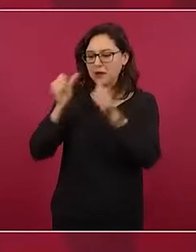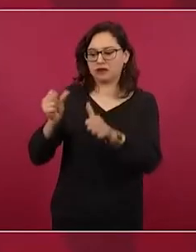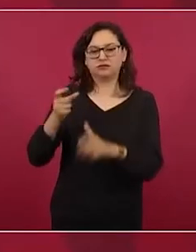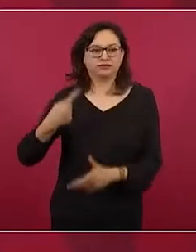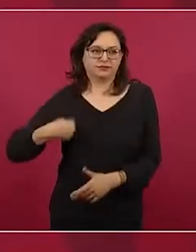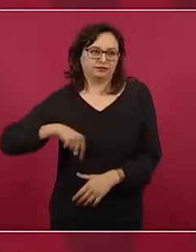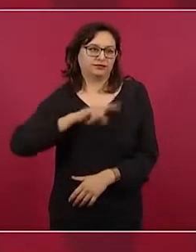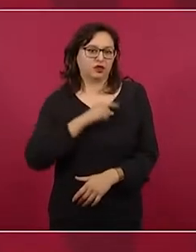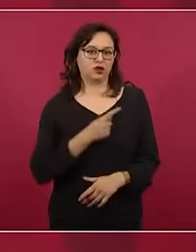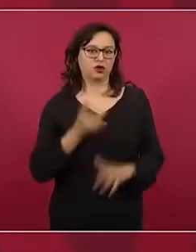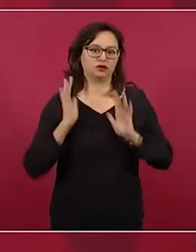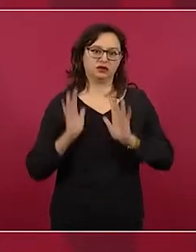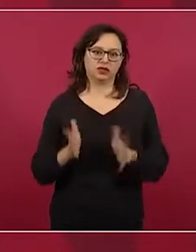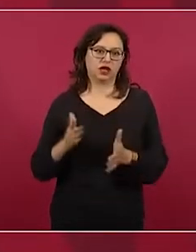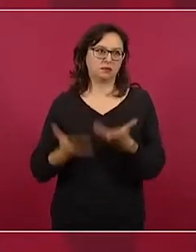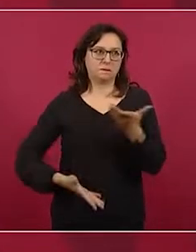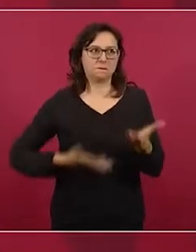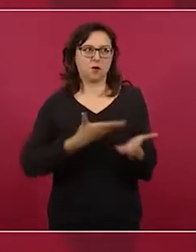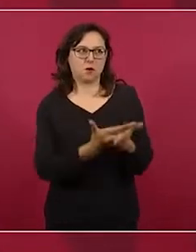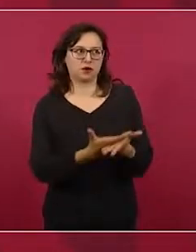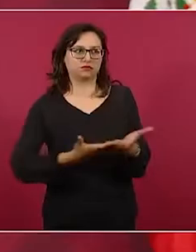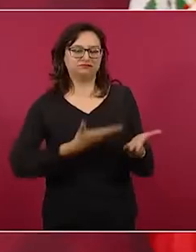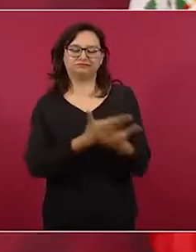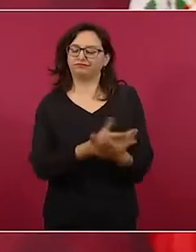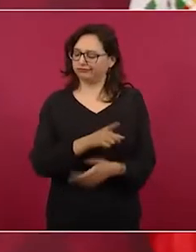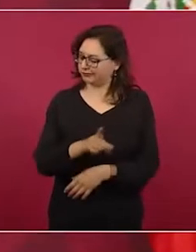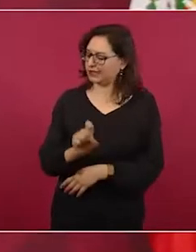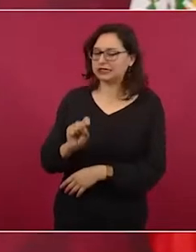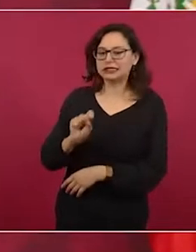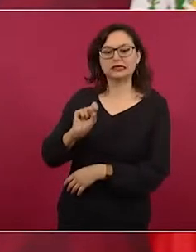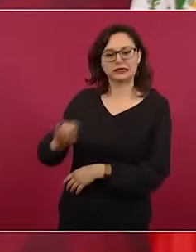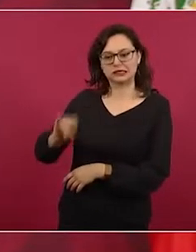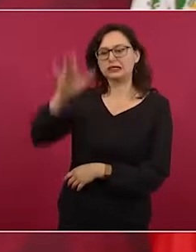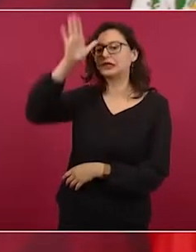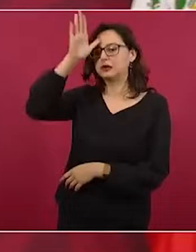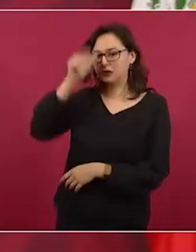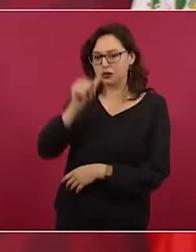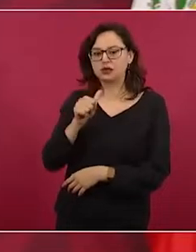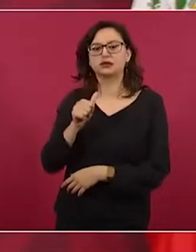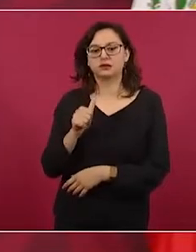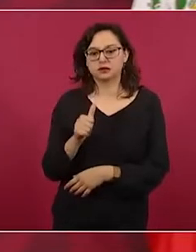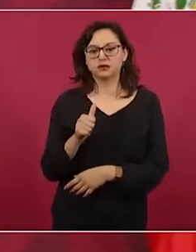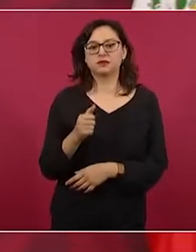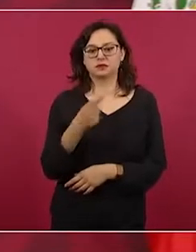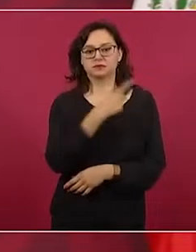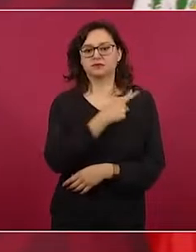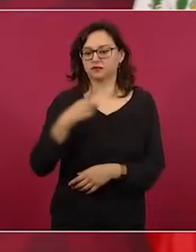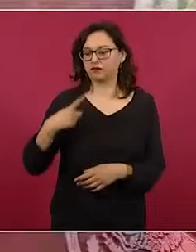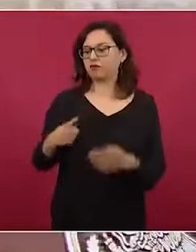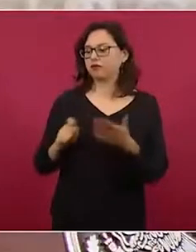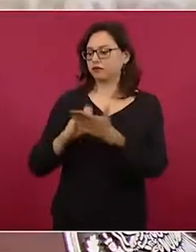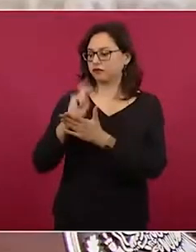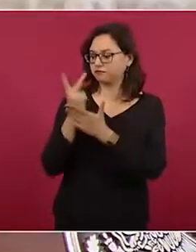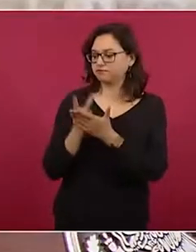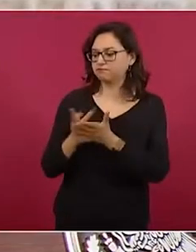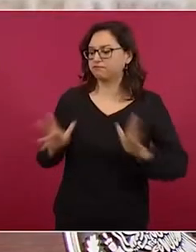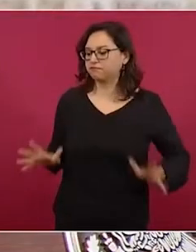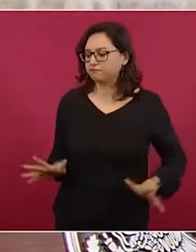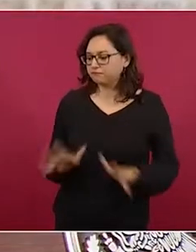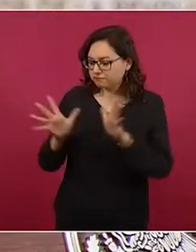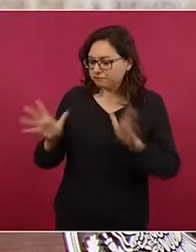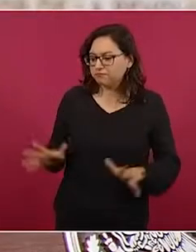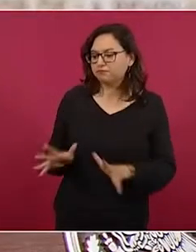planteando, que tiene que haber programas para el desarrollo